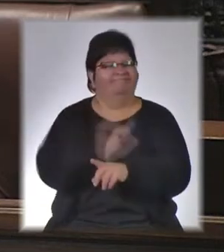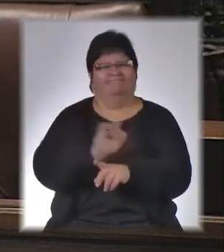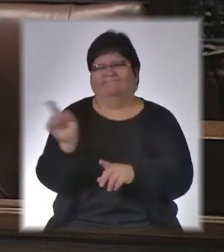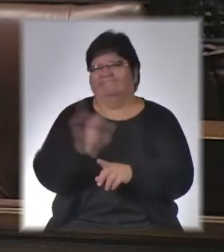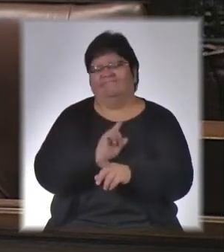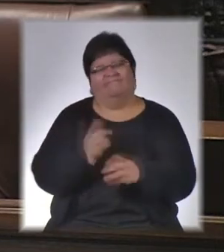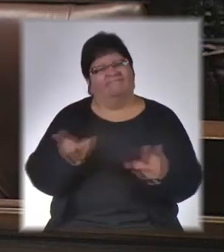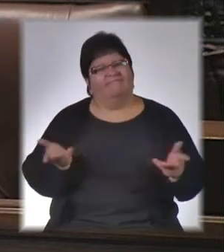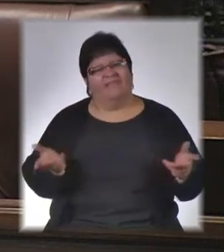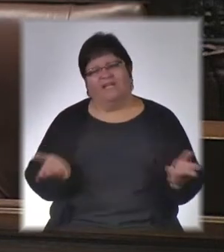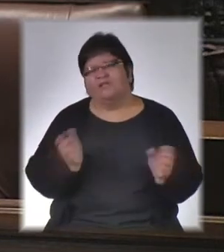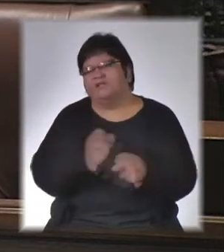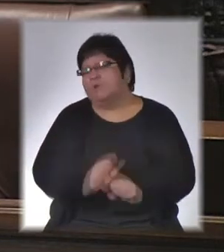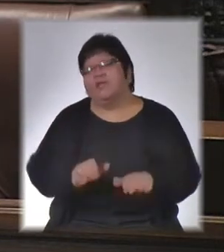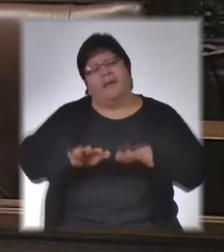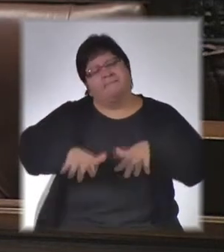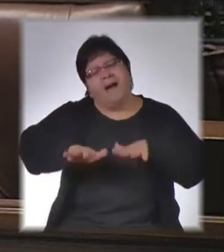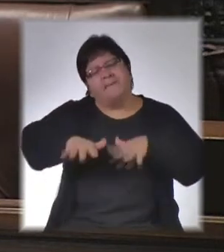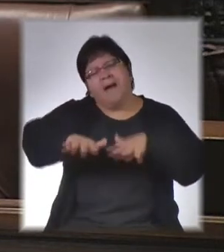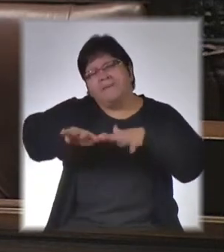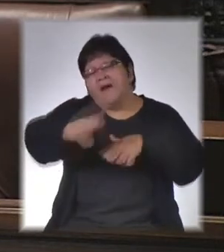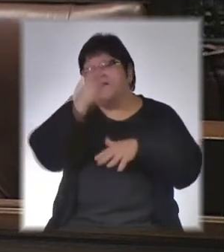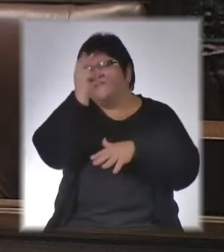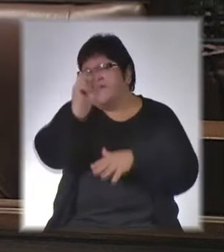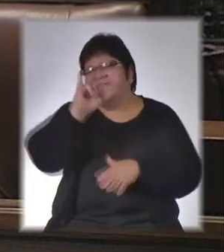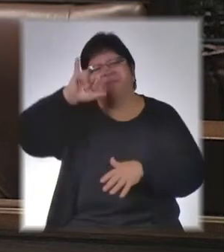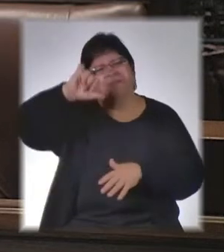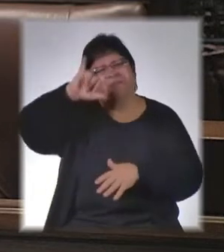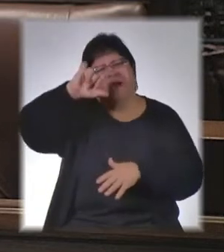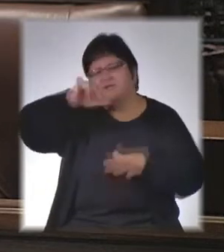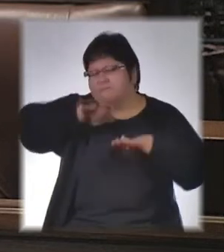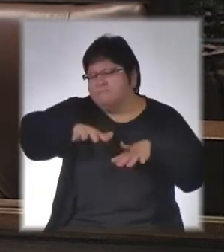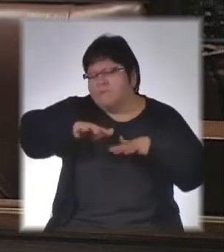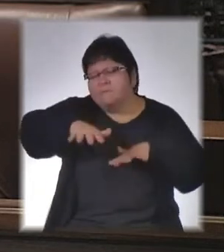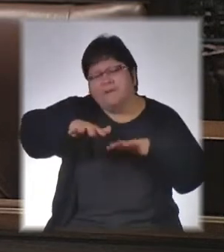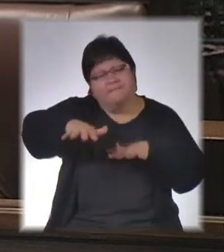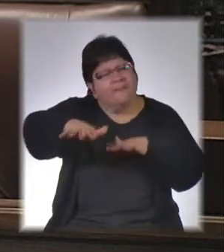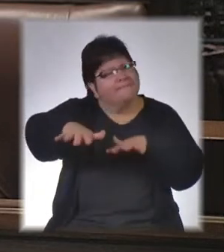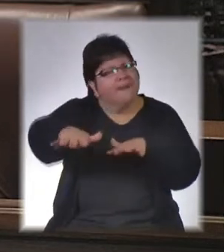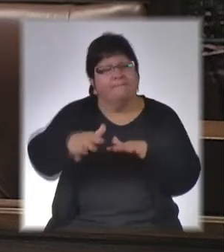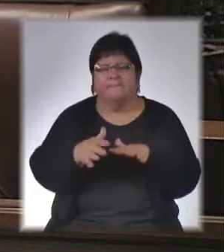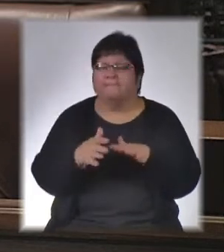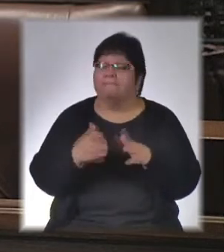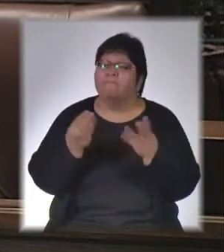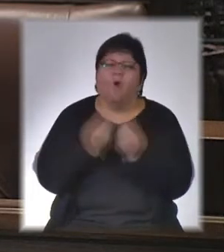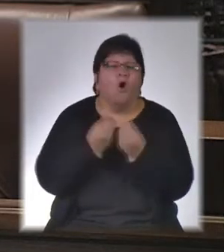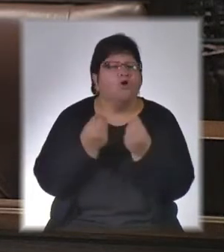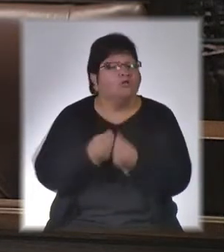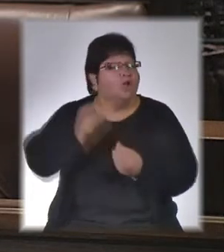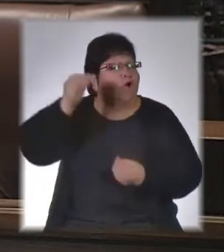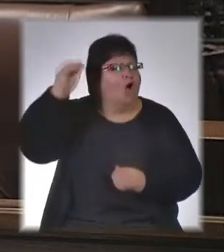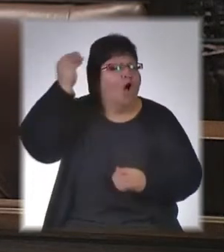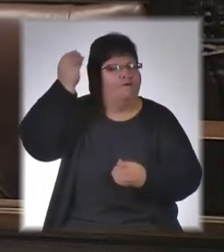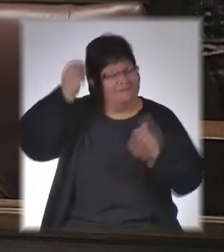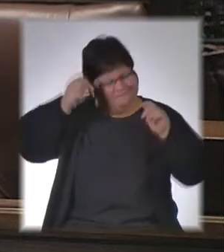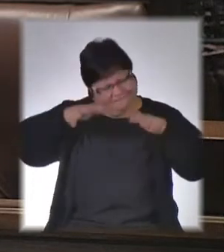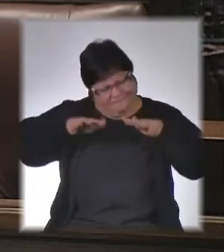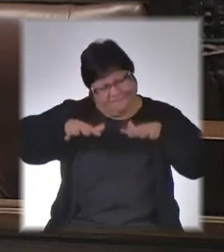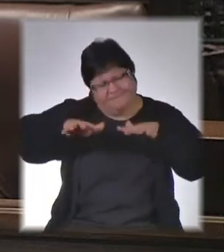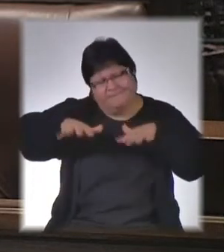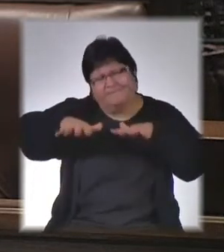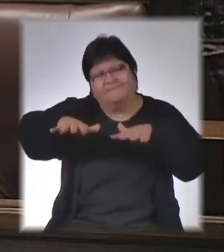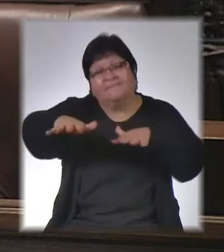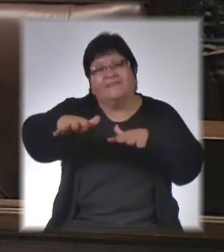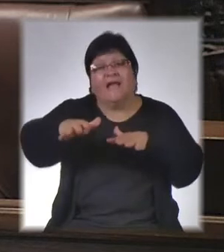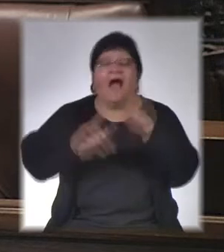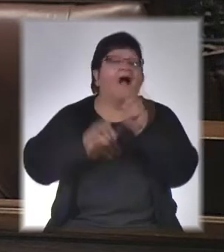multitudinarias las marchas del 20 de mayo, las que se nutren cada vez con más y más jóvenes. A veces escuchamos que se